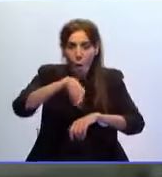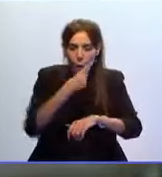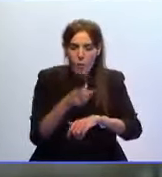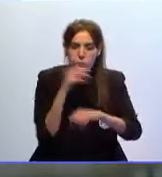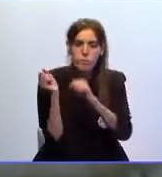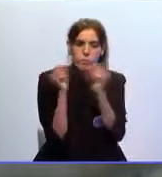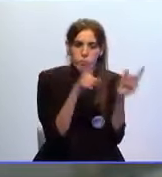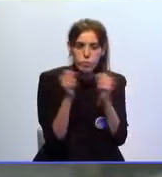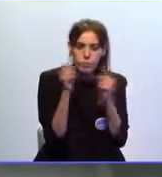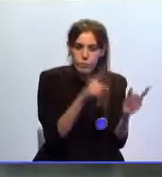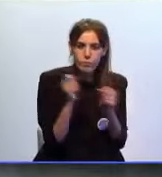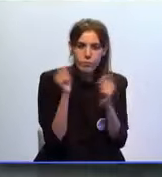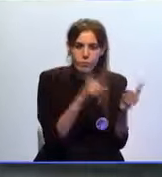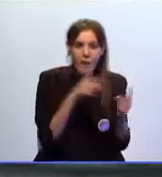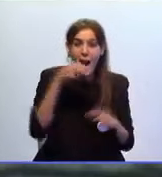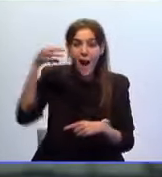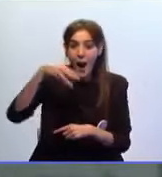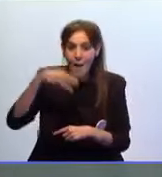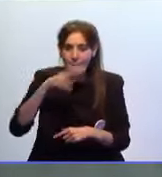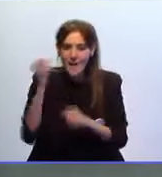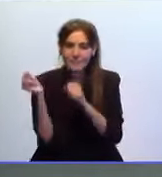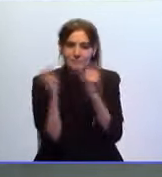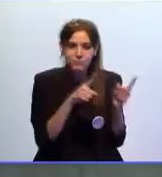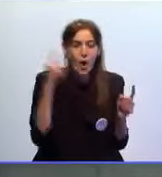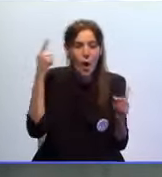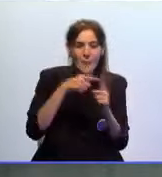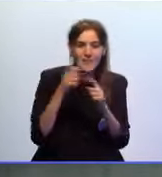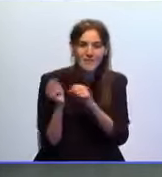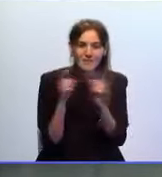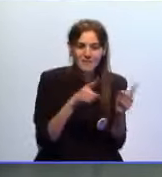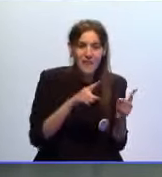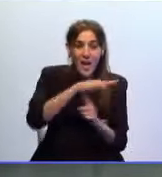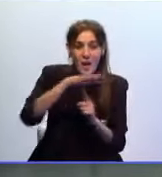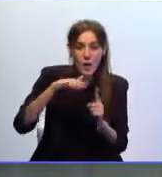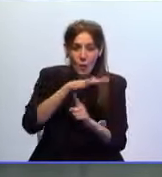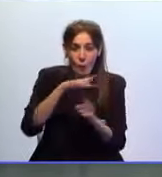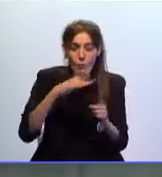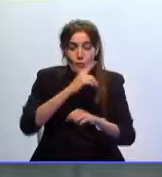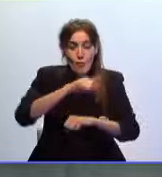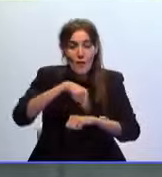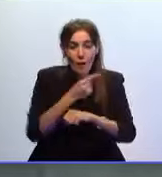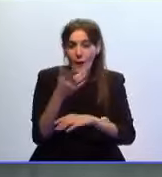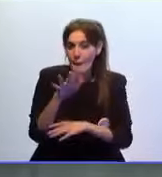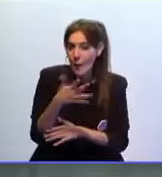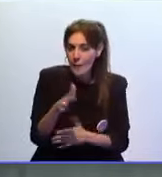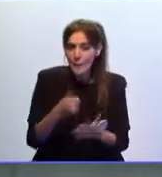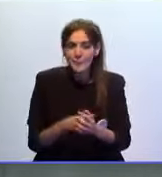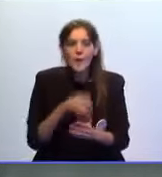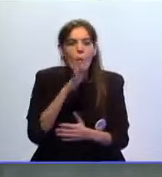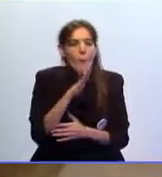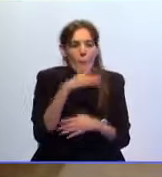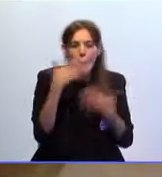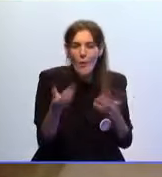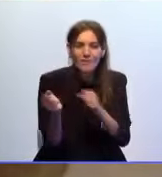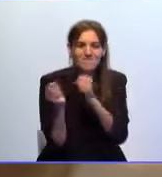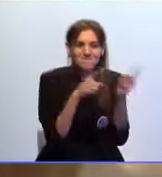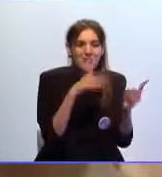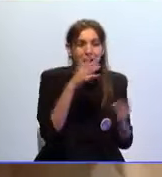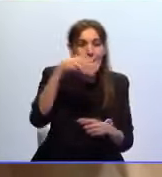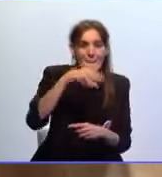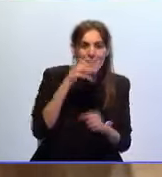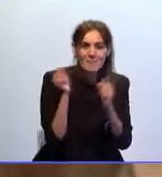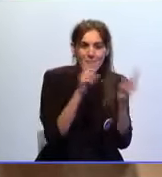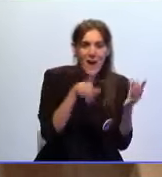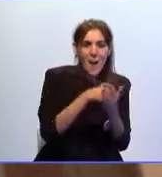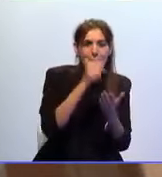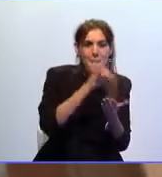helicóptero para evacuar a Marian desde Ceutá cuando el trayecto normalmente dura poco más de una hora. ¿Por qué se decidió trasladar a Marian a